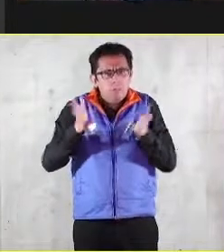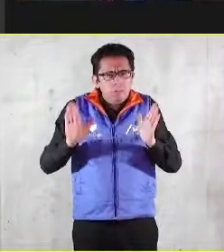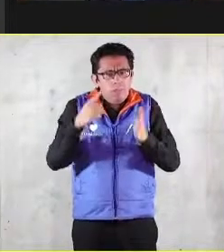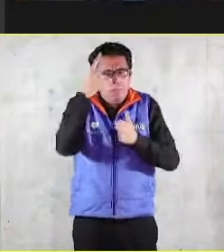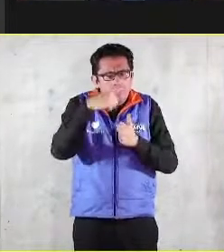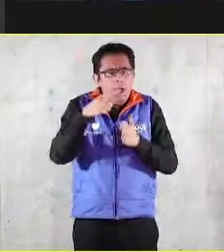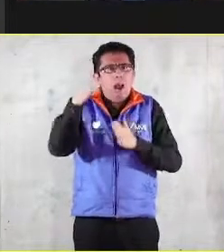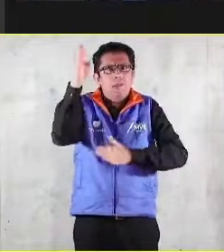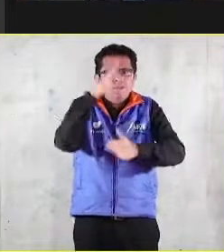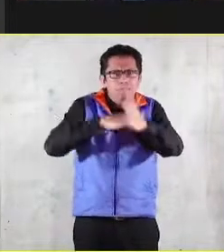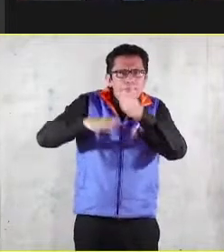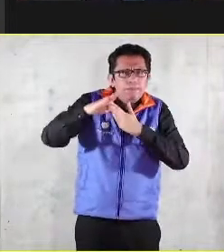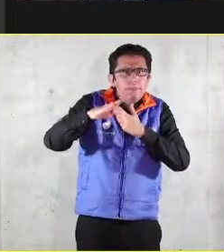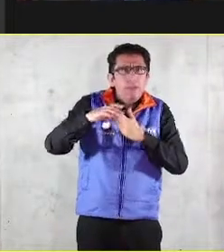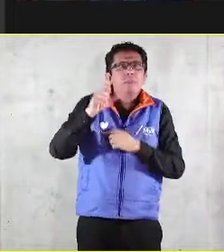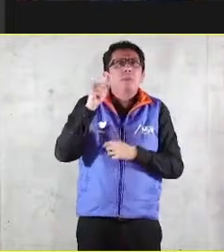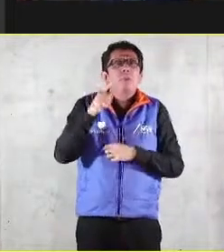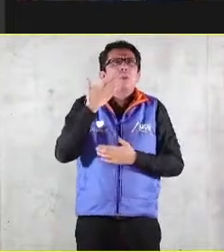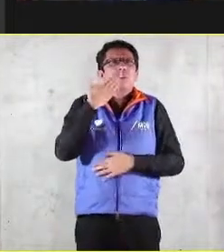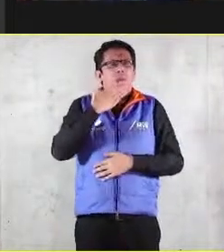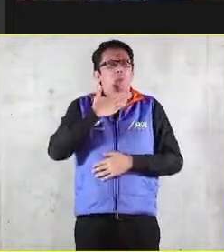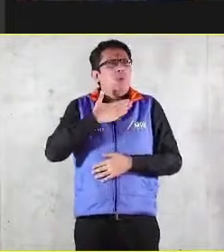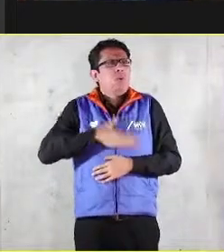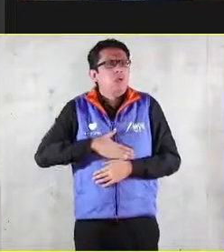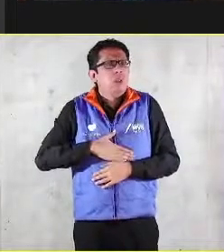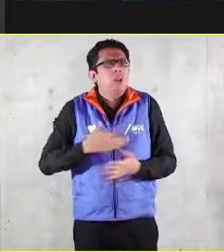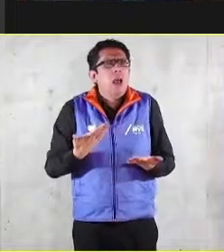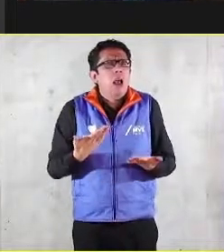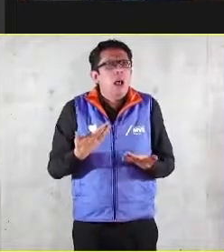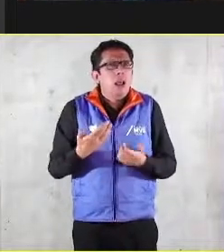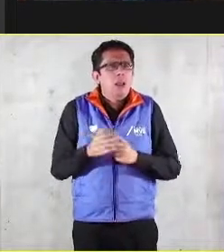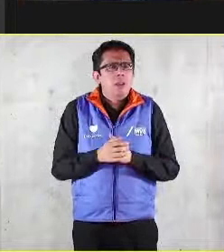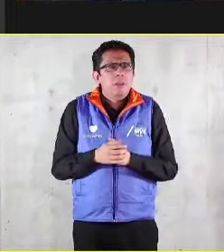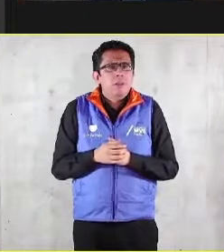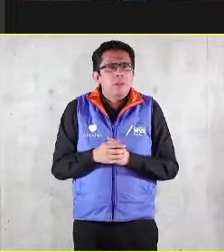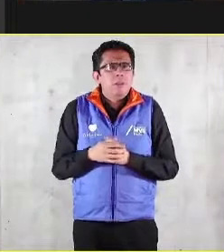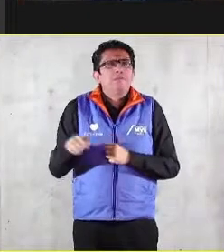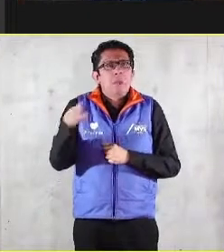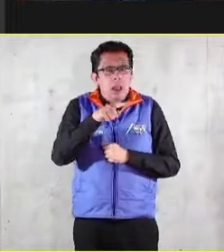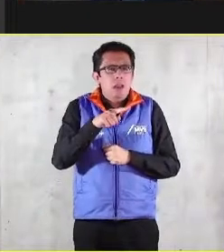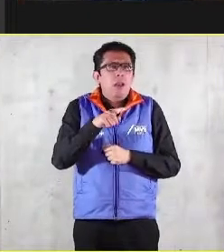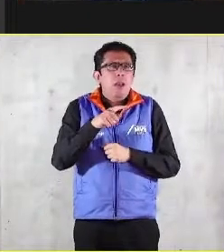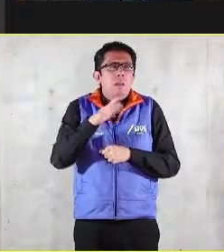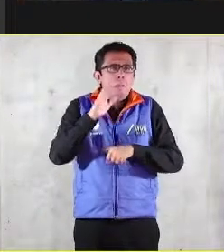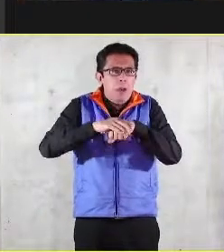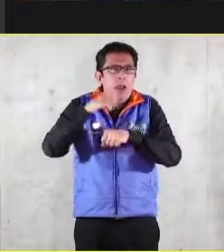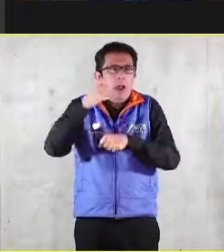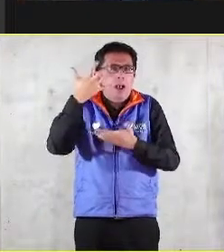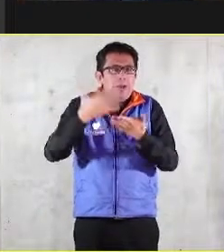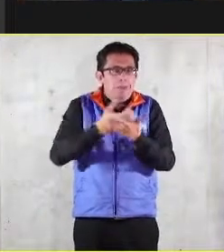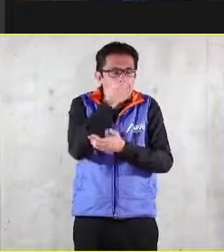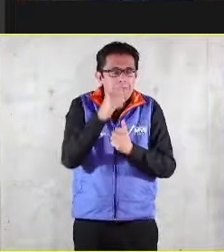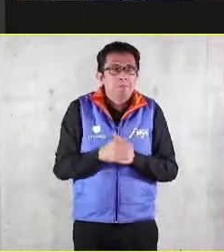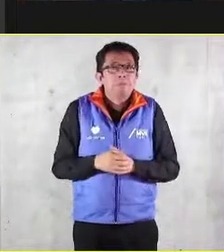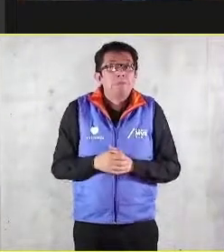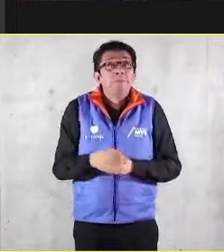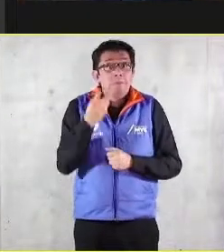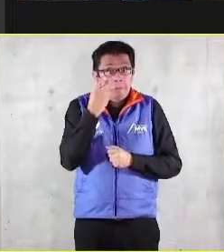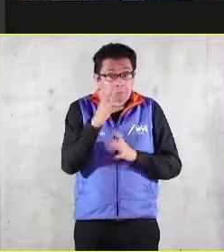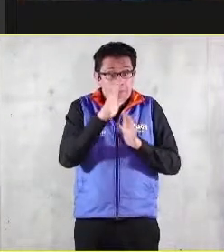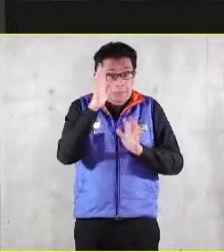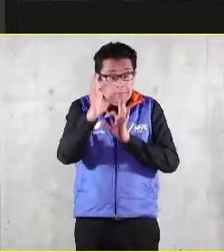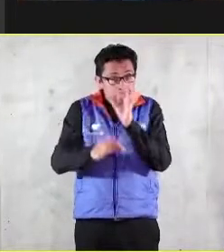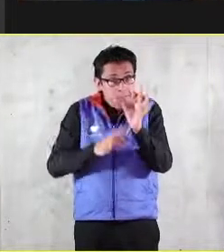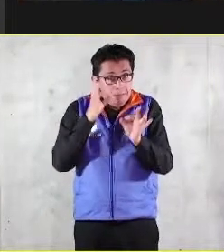y en justicia pueda también tener cada vez un mayor ingreso si eso es así podremos entonces